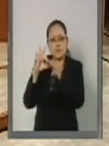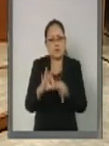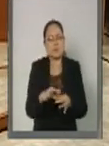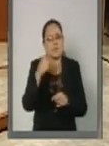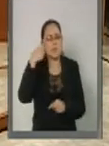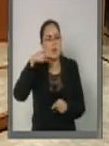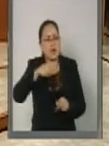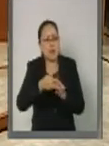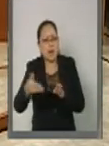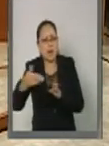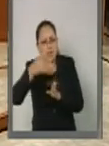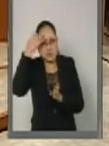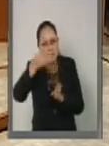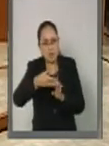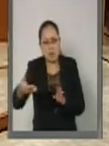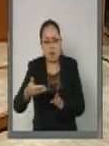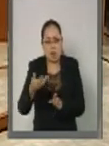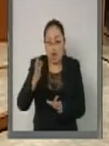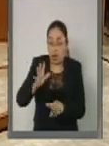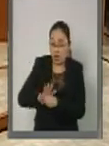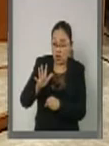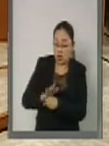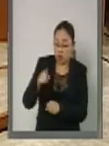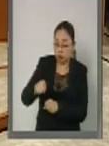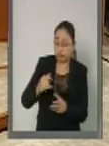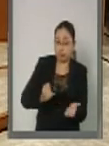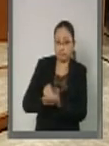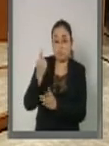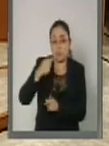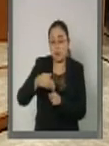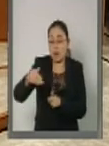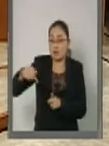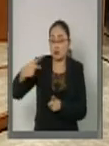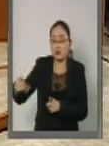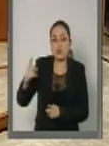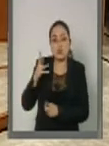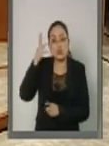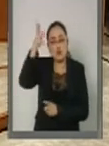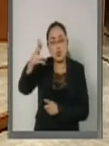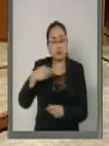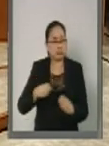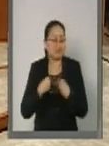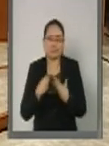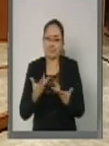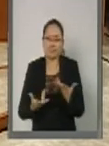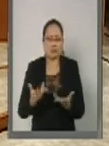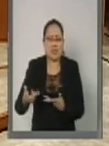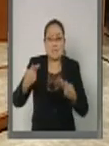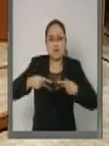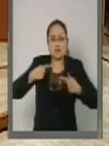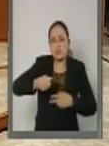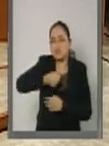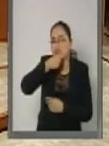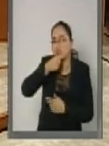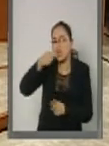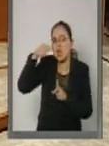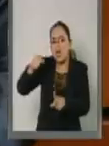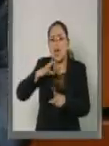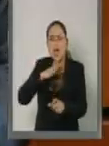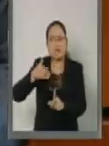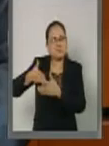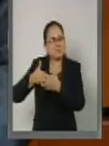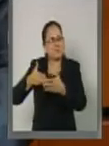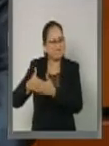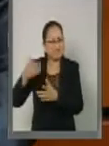a esta etapa de la vida son determinantes para la calidad de vida futura. Las personas adultas mayores enfrentan múltiples